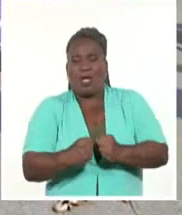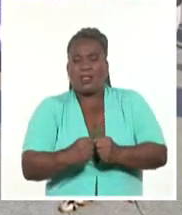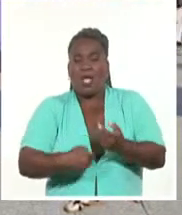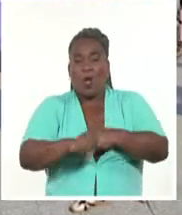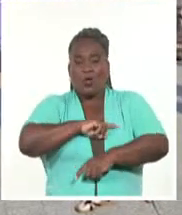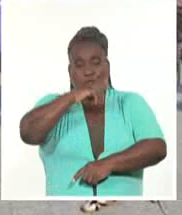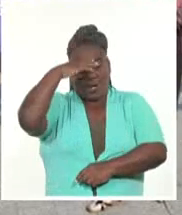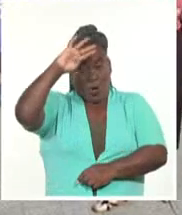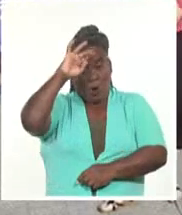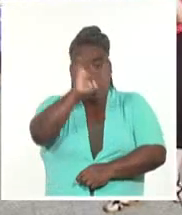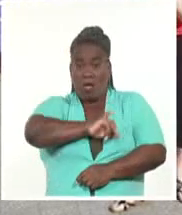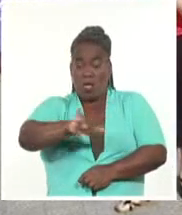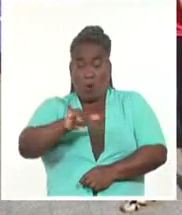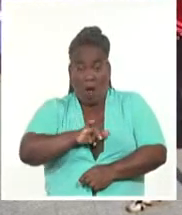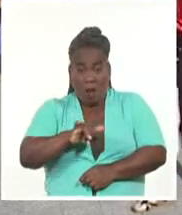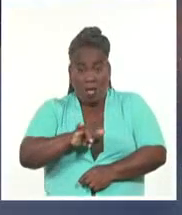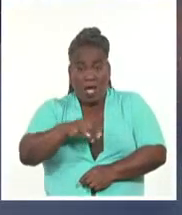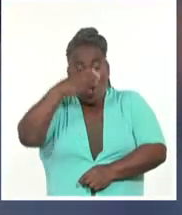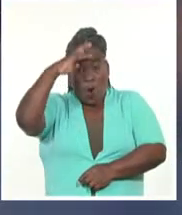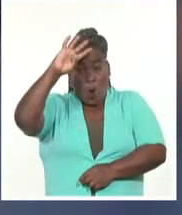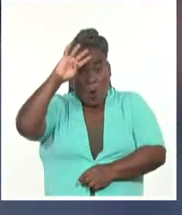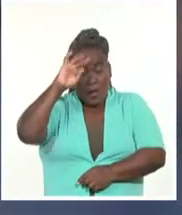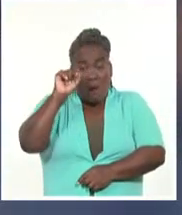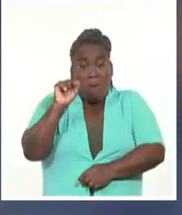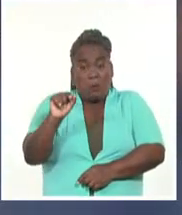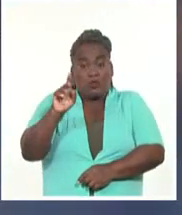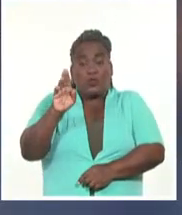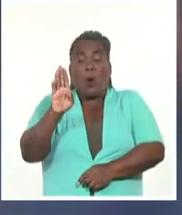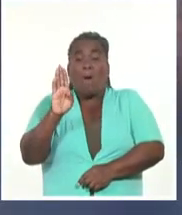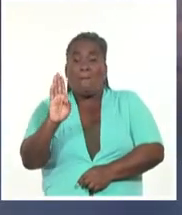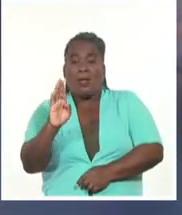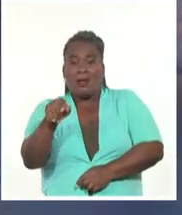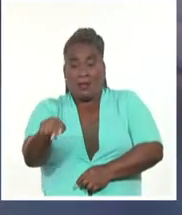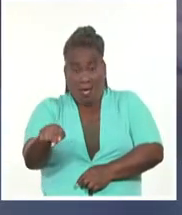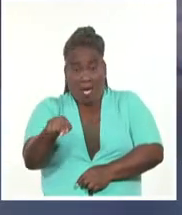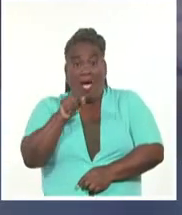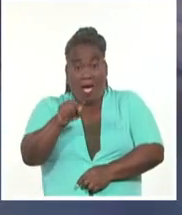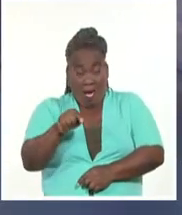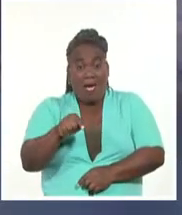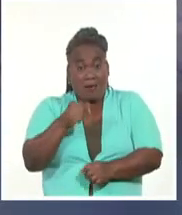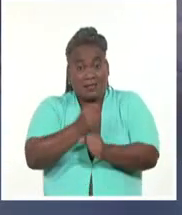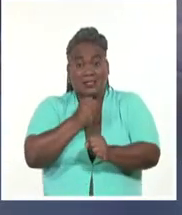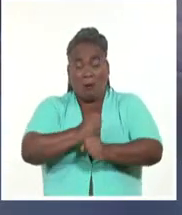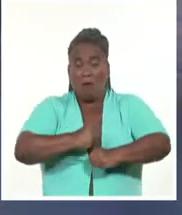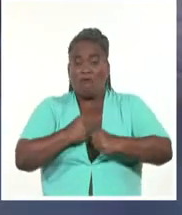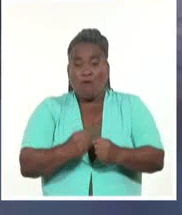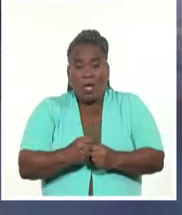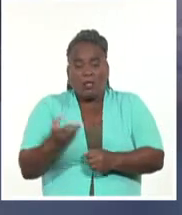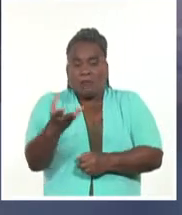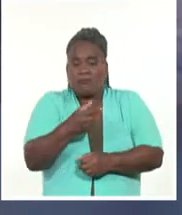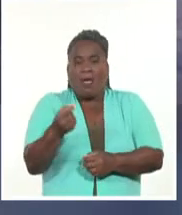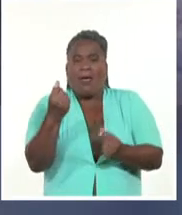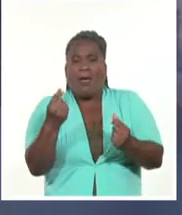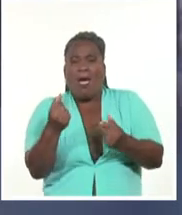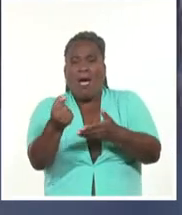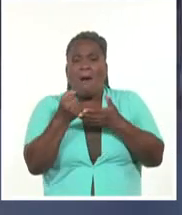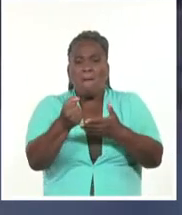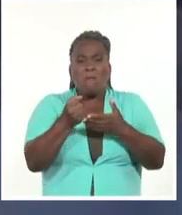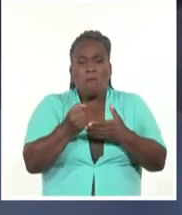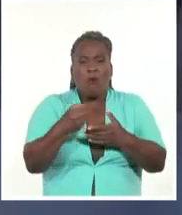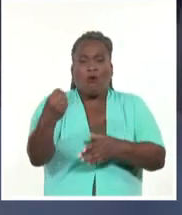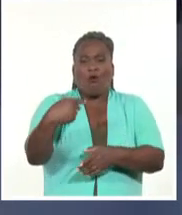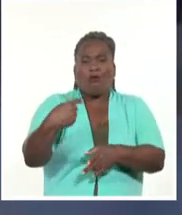belga Cubanismo.b que preside Isabel Van Brant desarrolla una intensa campaña de recaudación de fondos para apoyar el envío de